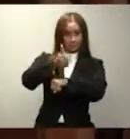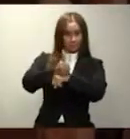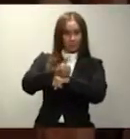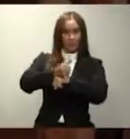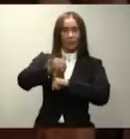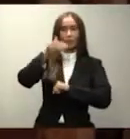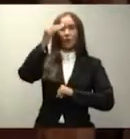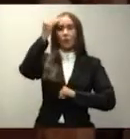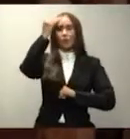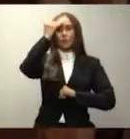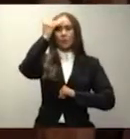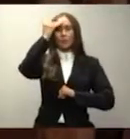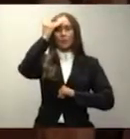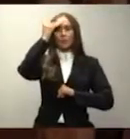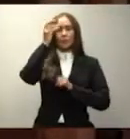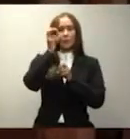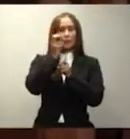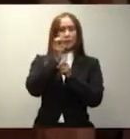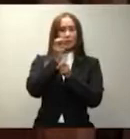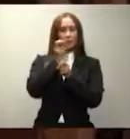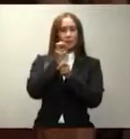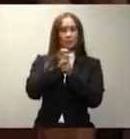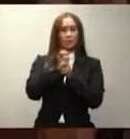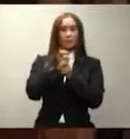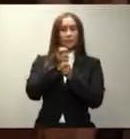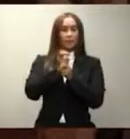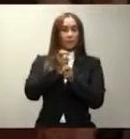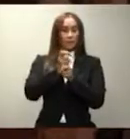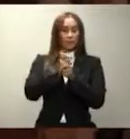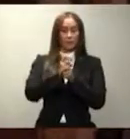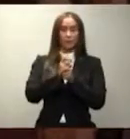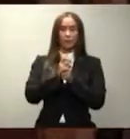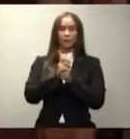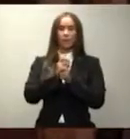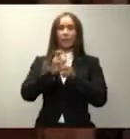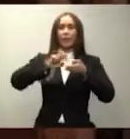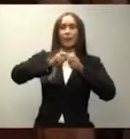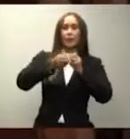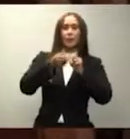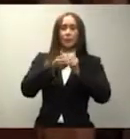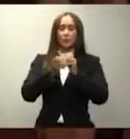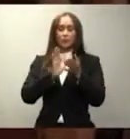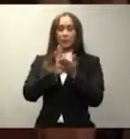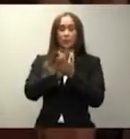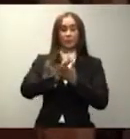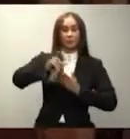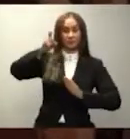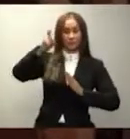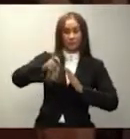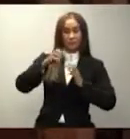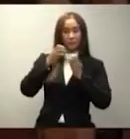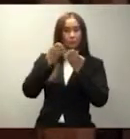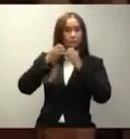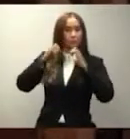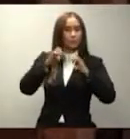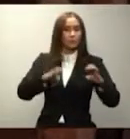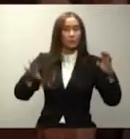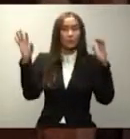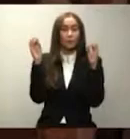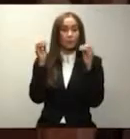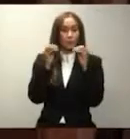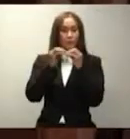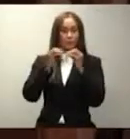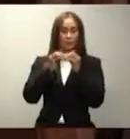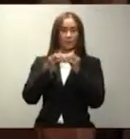gestionar tiempos difíciles. La coyuntura que estamos atravesando nos está exigiendo un esfuerzo heroico. La